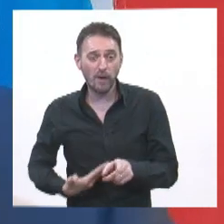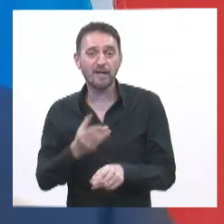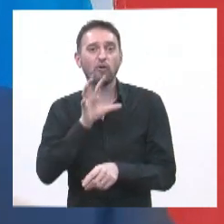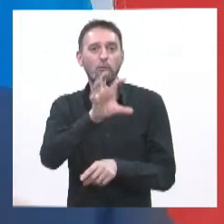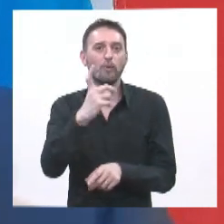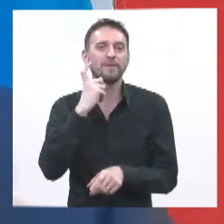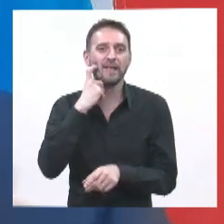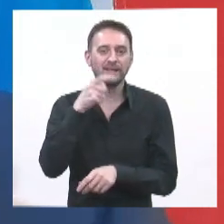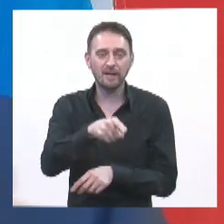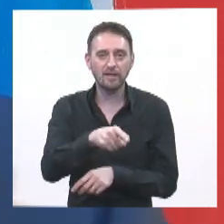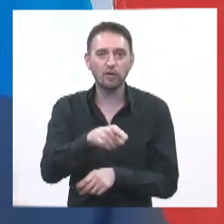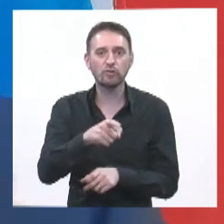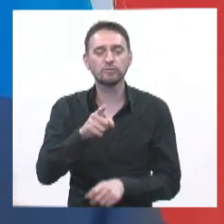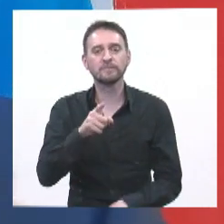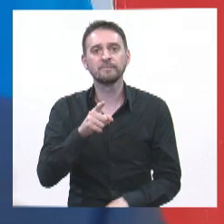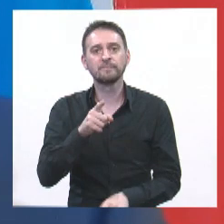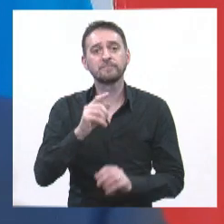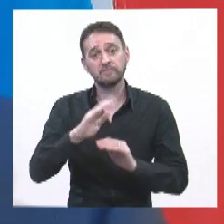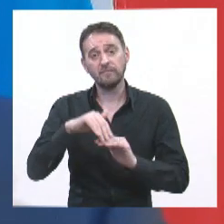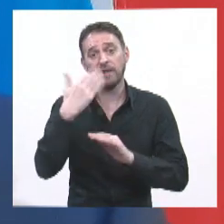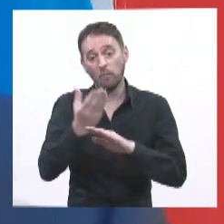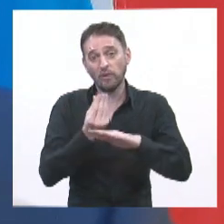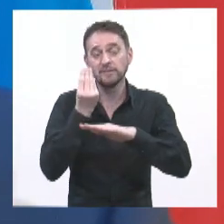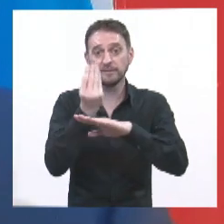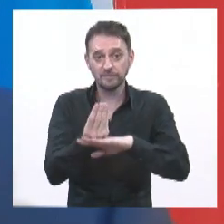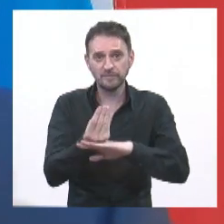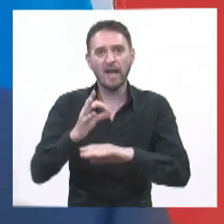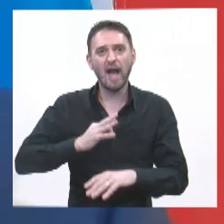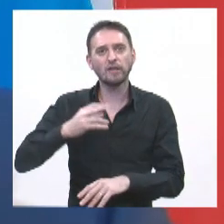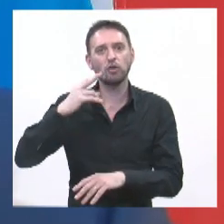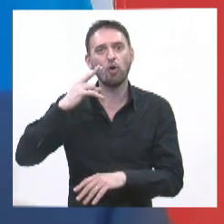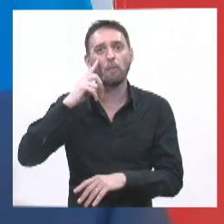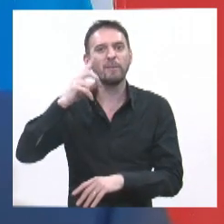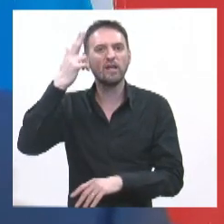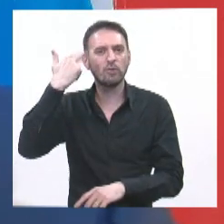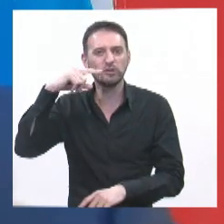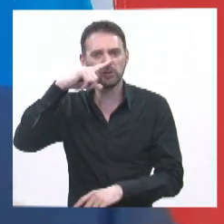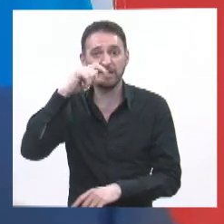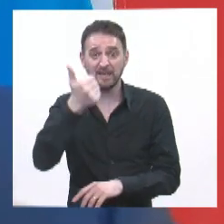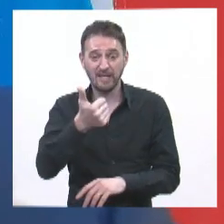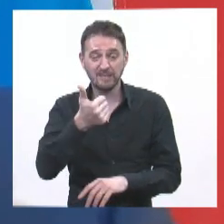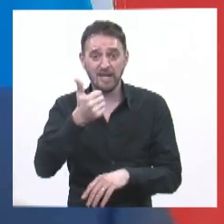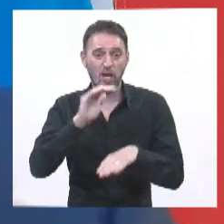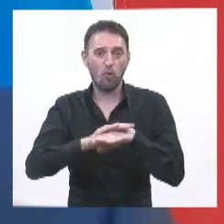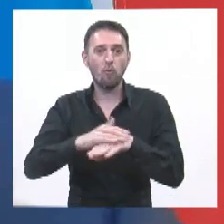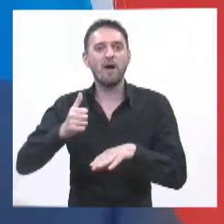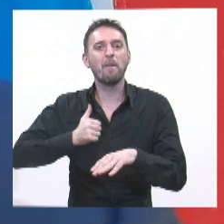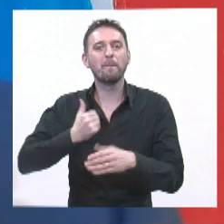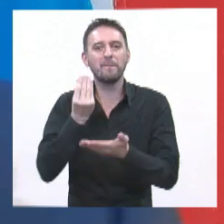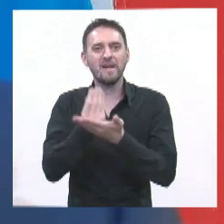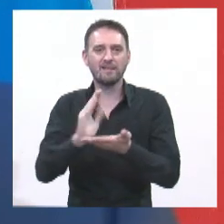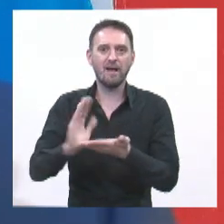provincia de Entre Ríos y fue luego depuesto en el año 76 por la dictadura militar.